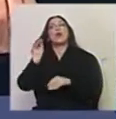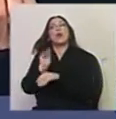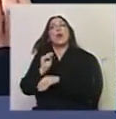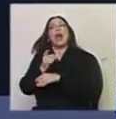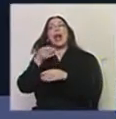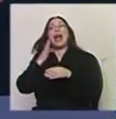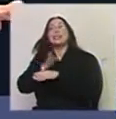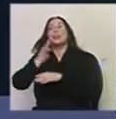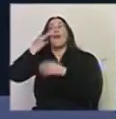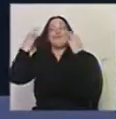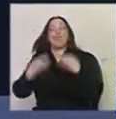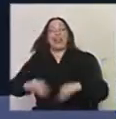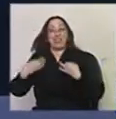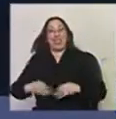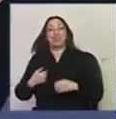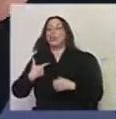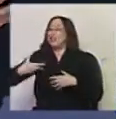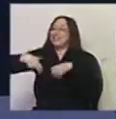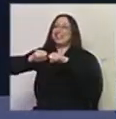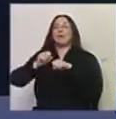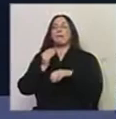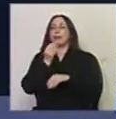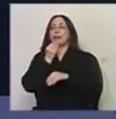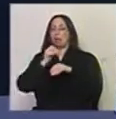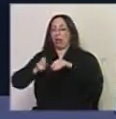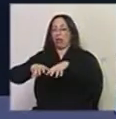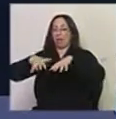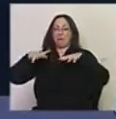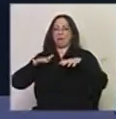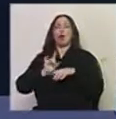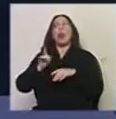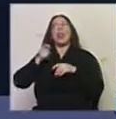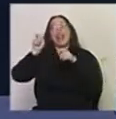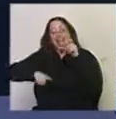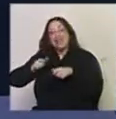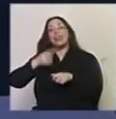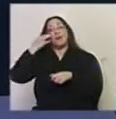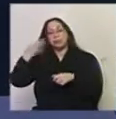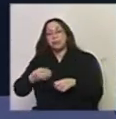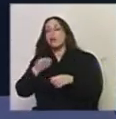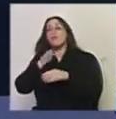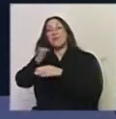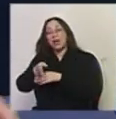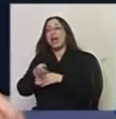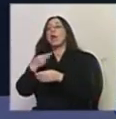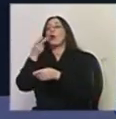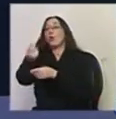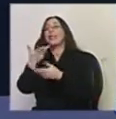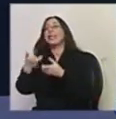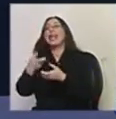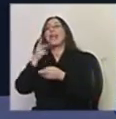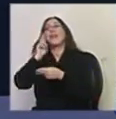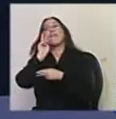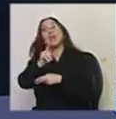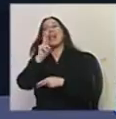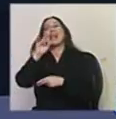real. Porque no es que voy a llevar gente para llenar la sala y llenar el hogar. Sí, Es real. La gente va y la gente va a la taquilla y dice quiero una entrada para ver a la